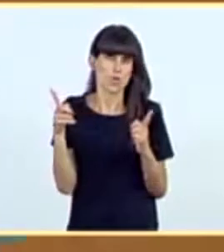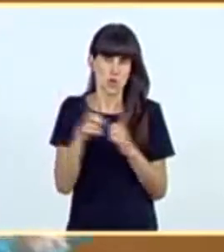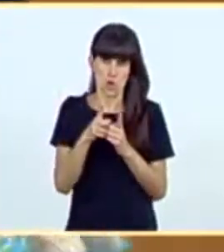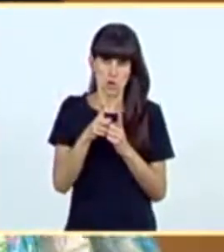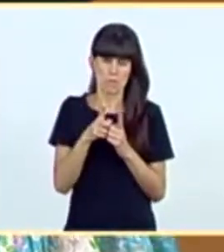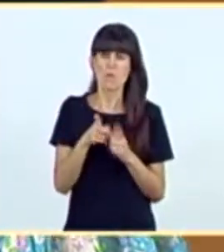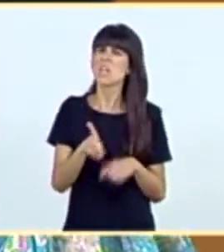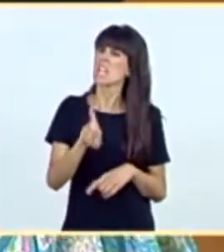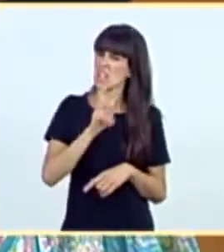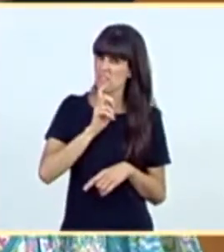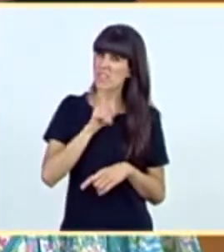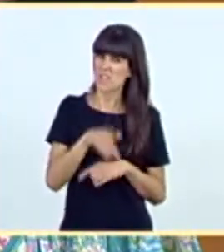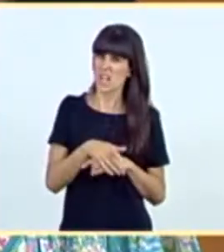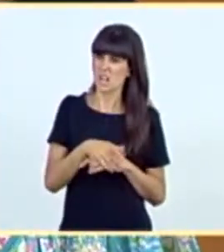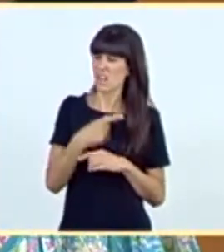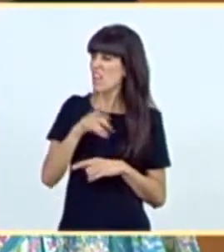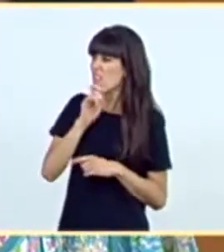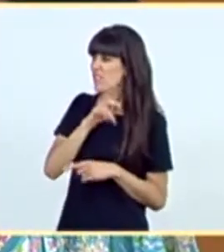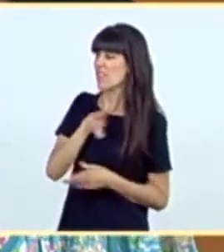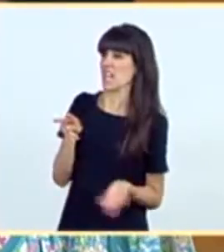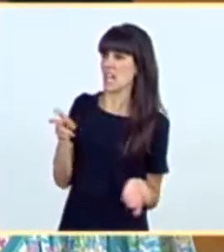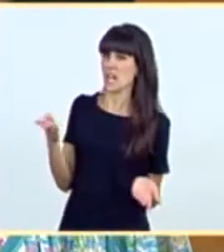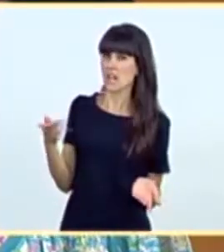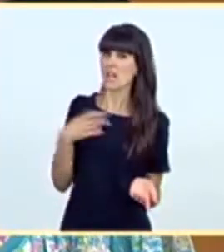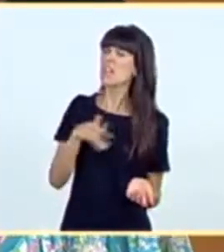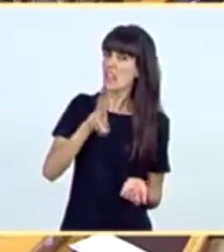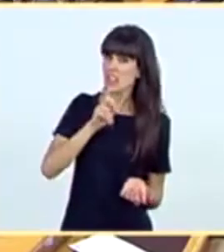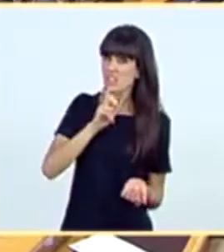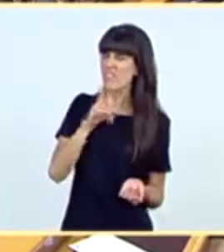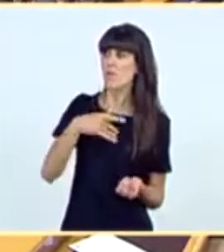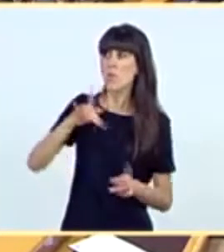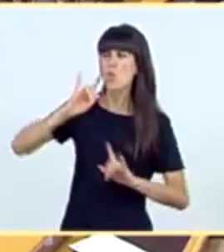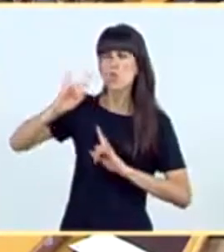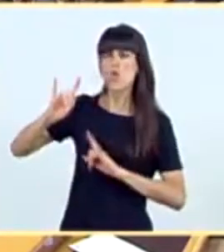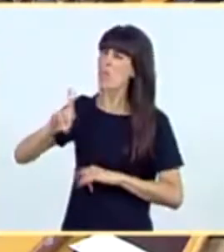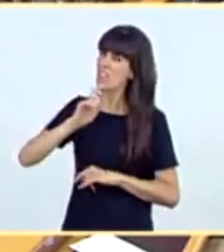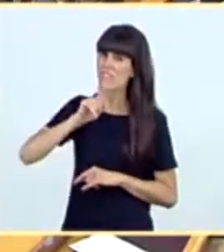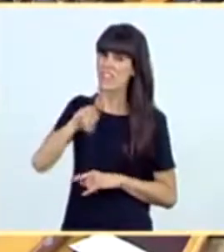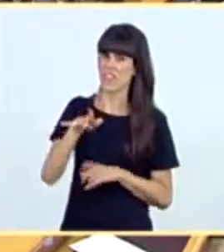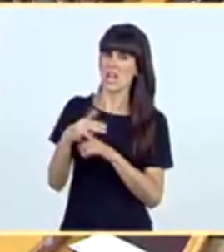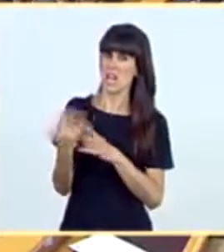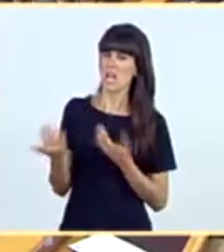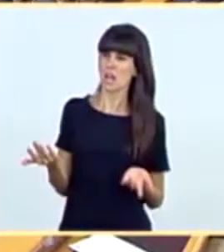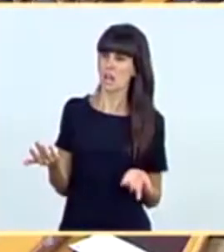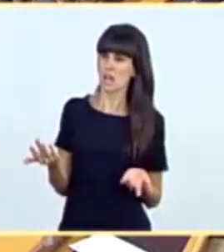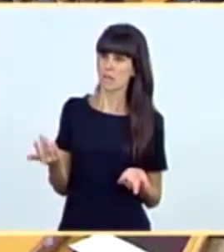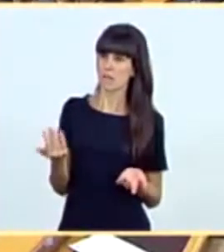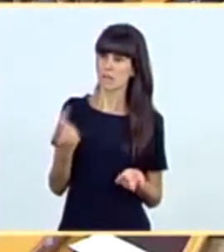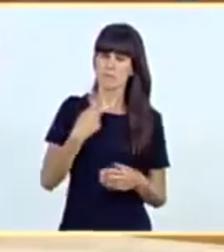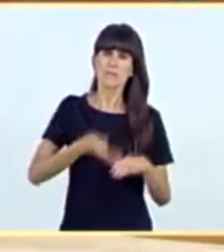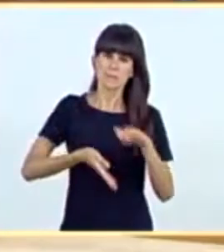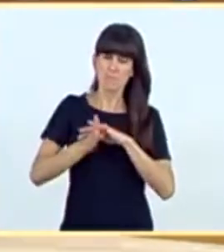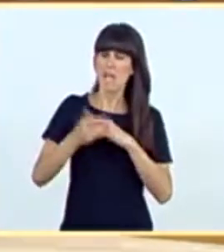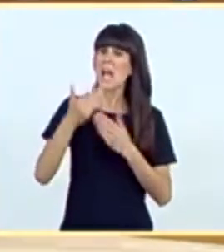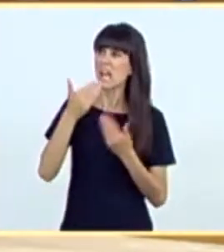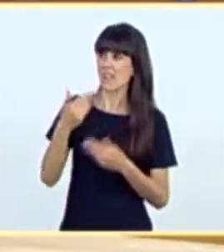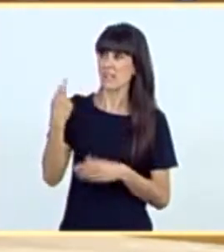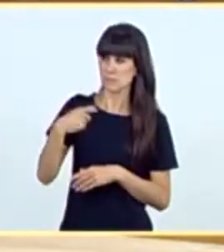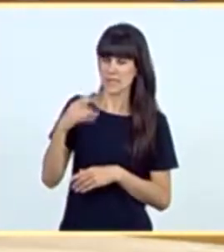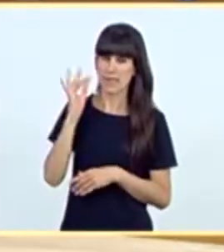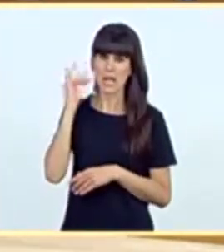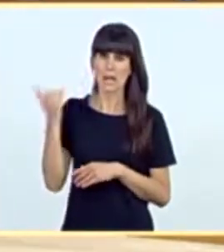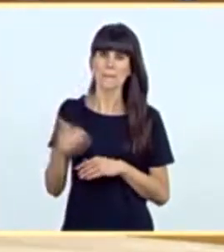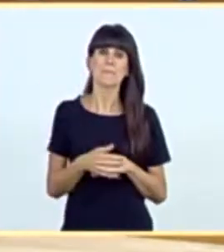Es difícil así, ¿eh? Sí, señoría. ruido, pero es difícil así. Da igual. Sigo, señoría. Gracias, Presidenta.